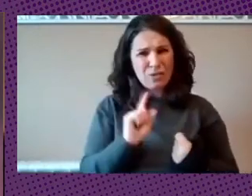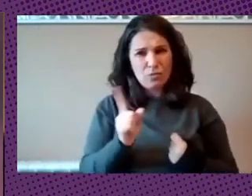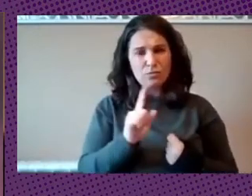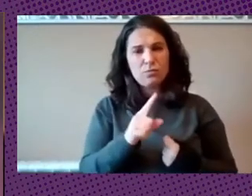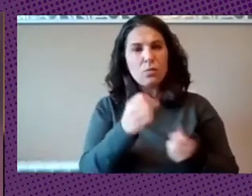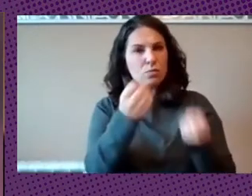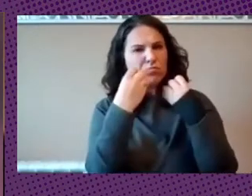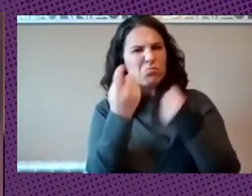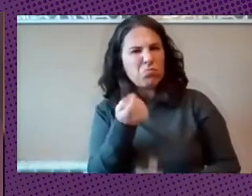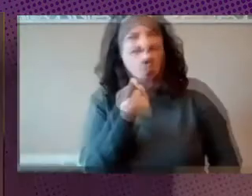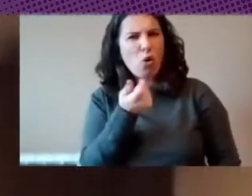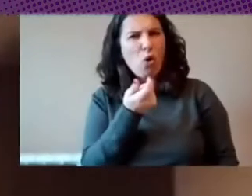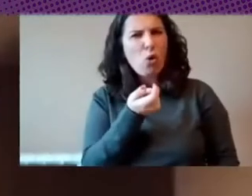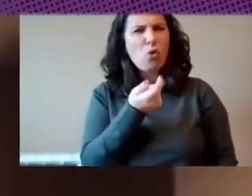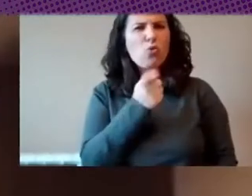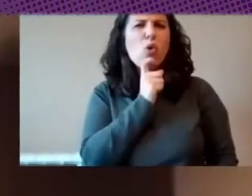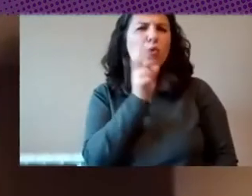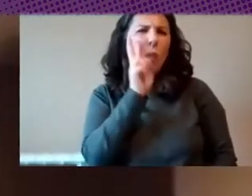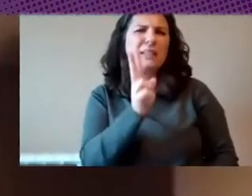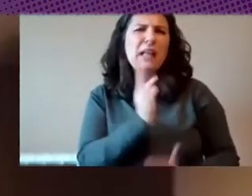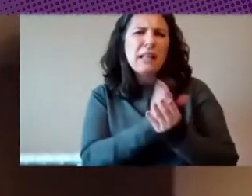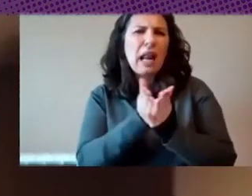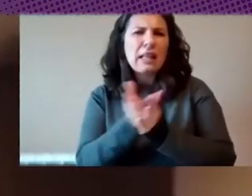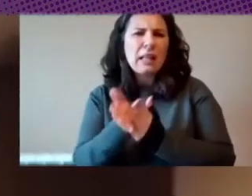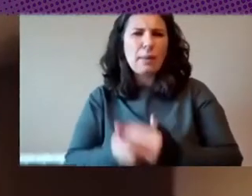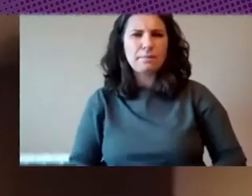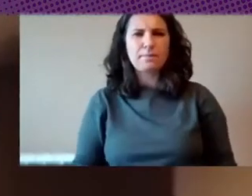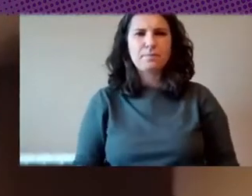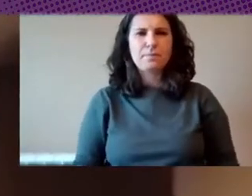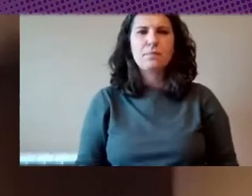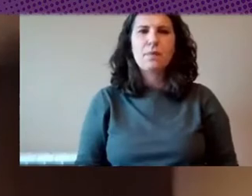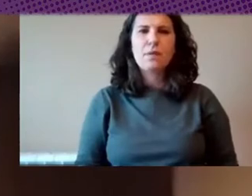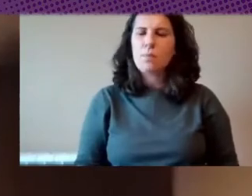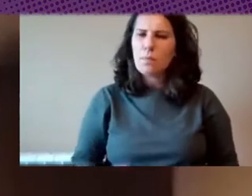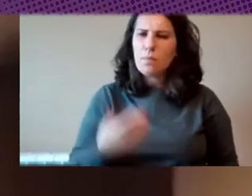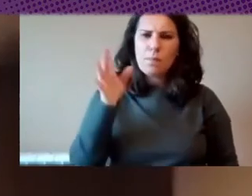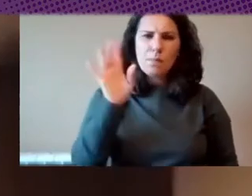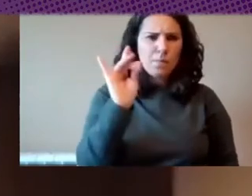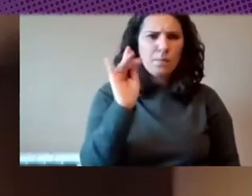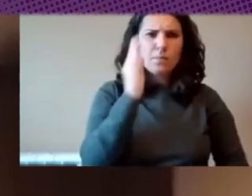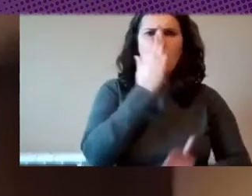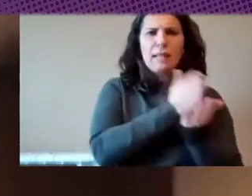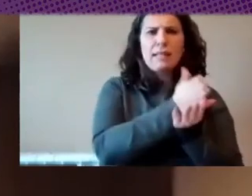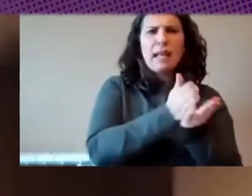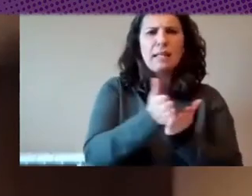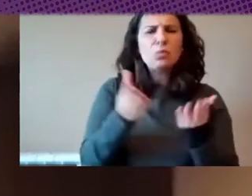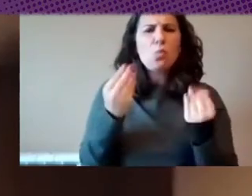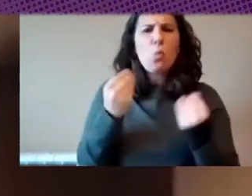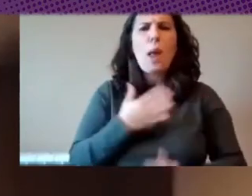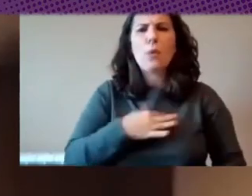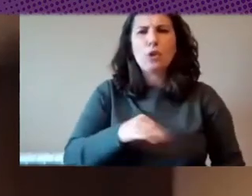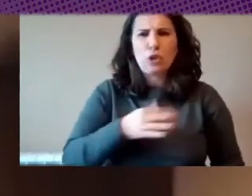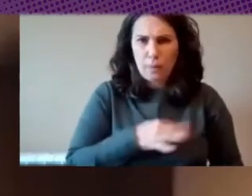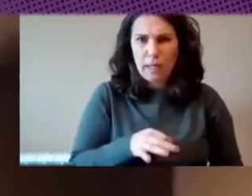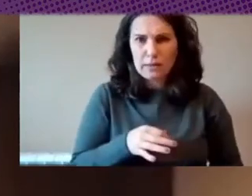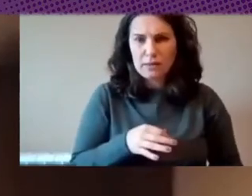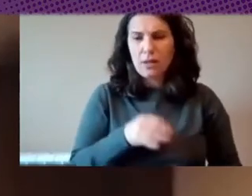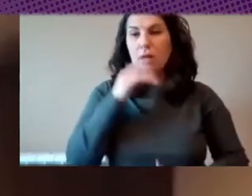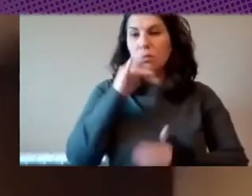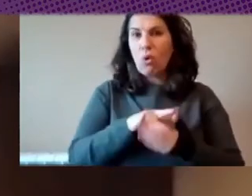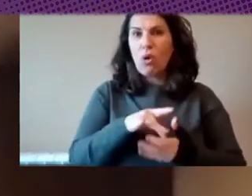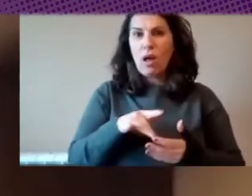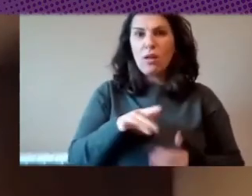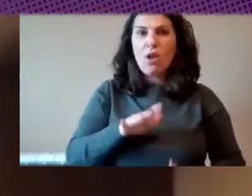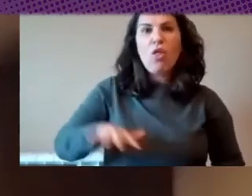esta alternativa? claro que sí mira claro que sí hay alternativas muy viables que están ocurriendo en distintas